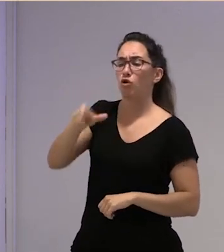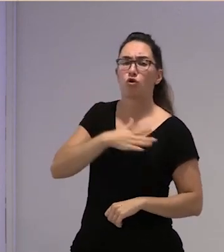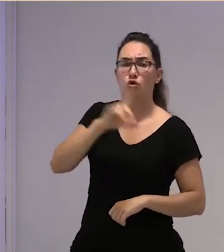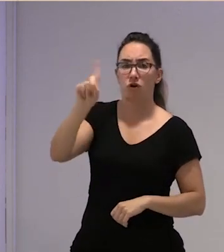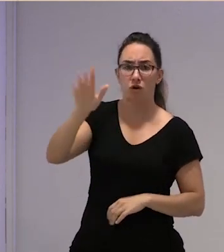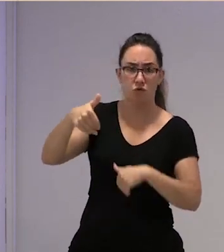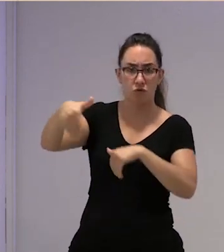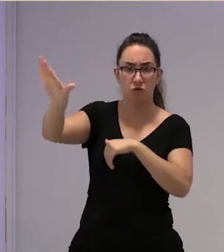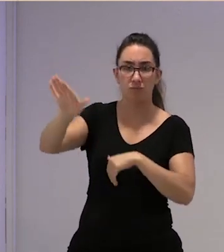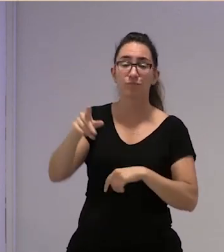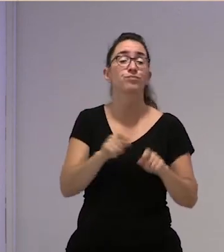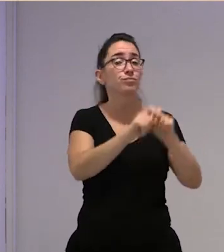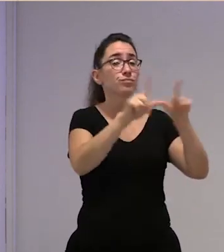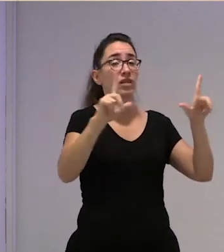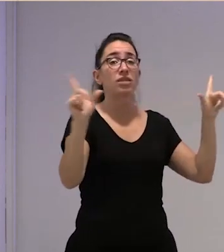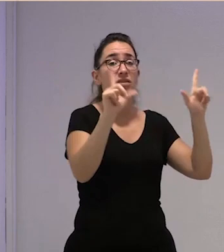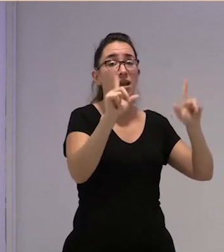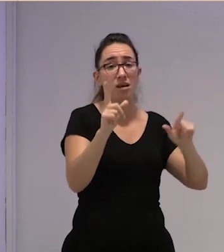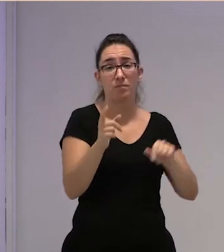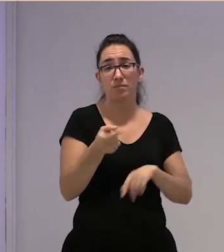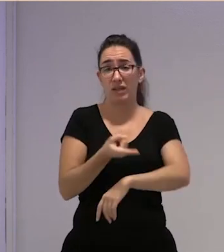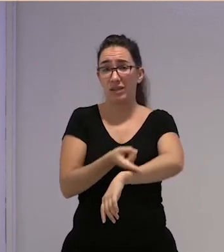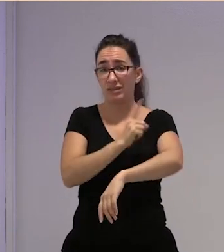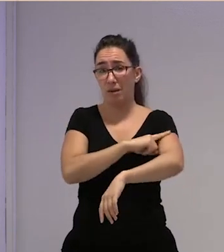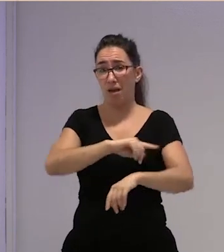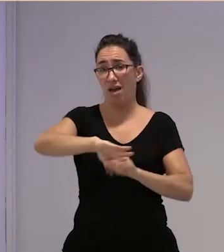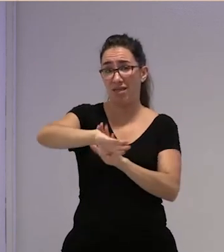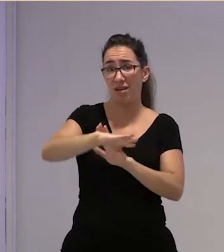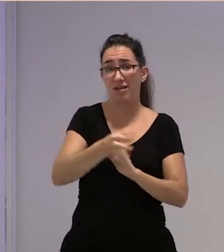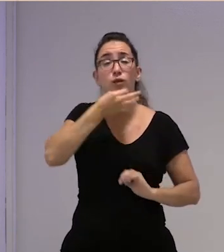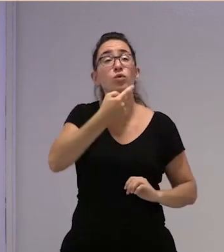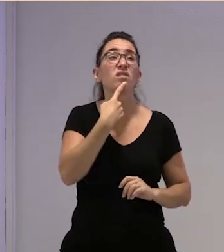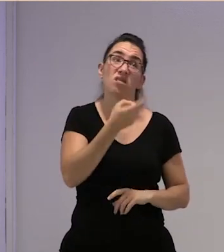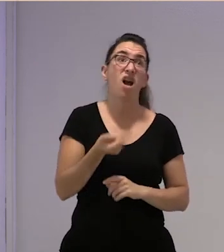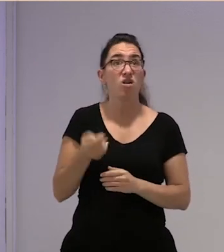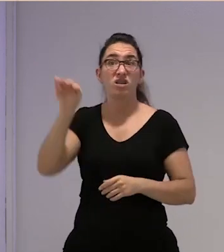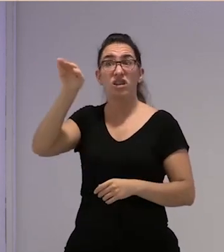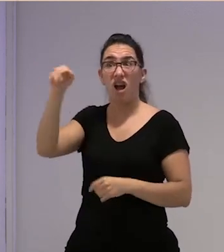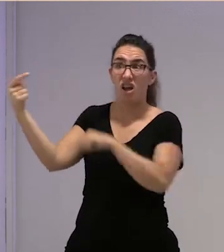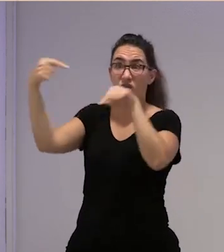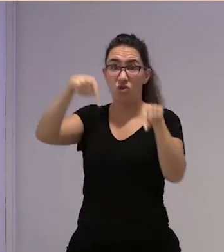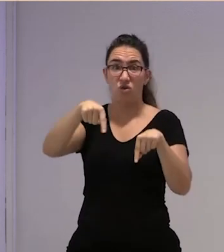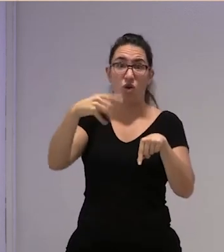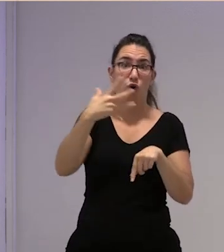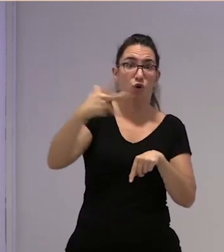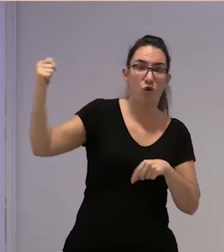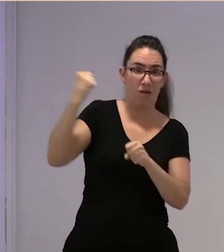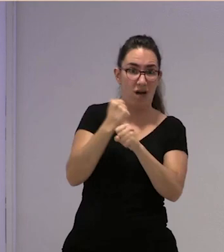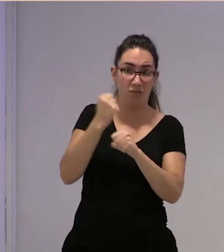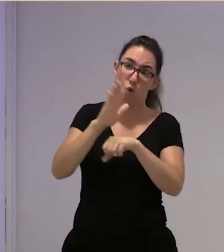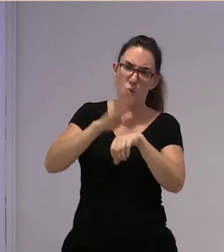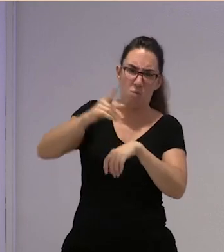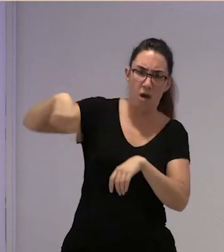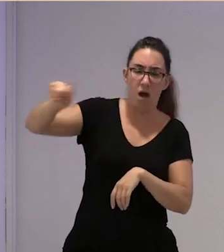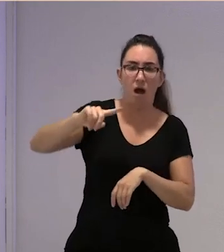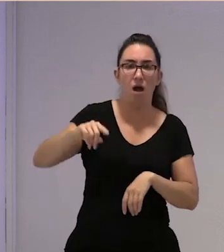el típico discurso de la extrema derecha diciéndote es que los extranjeros vienen a quitarnos el trabajo son los culpables y ahora ponen las noticias